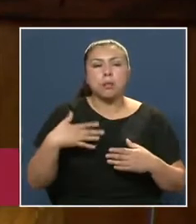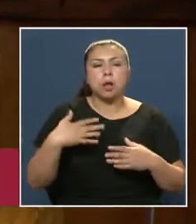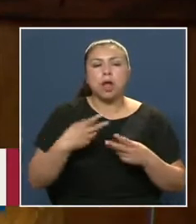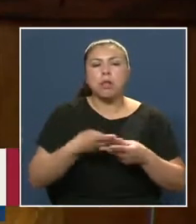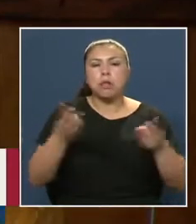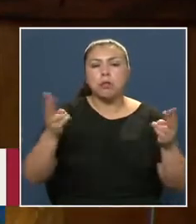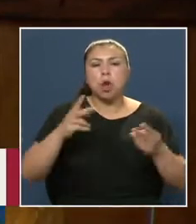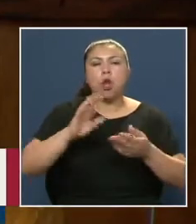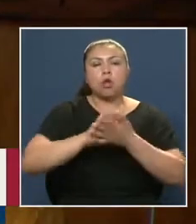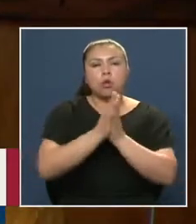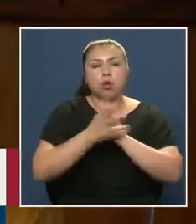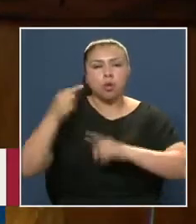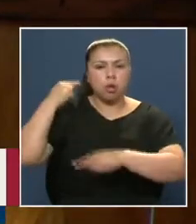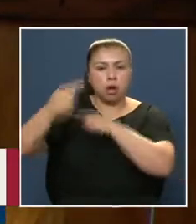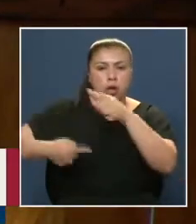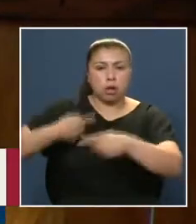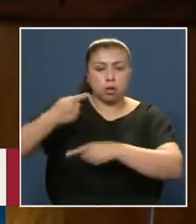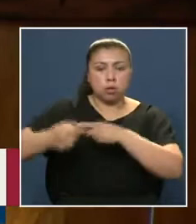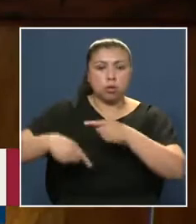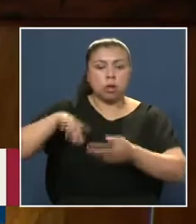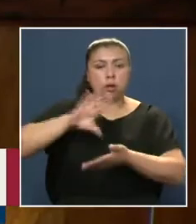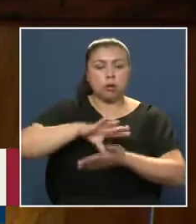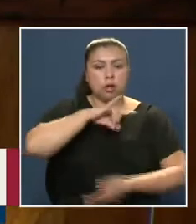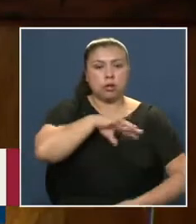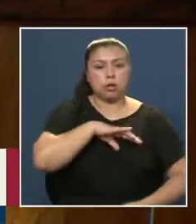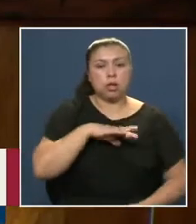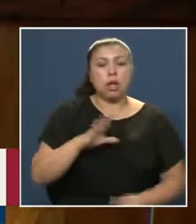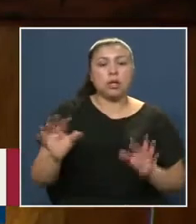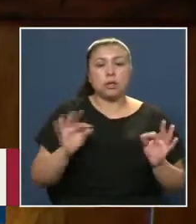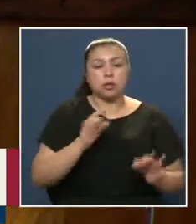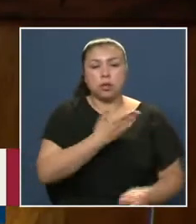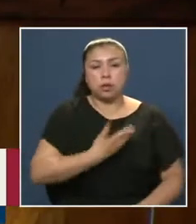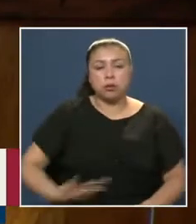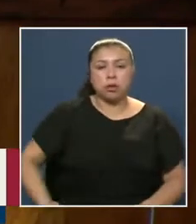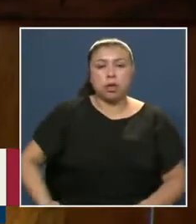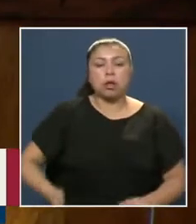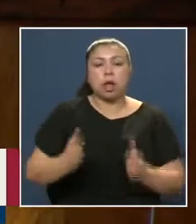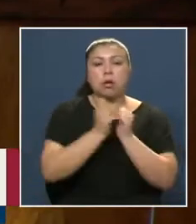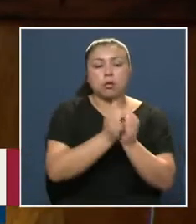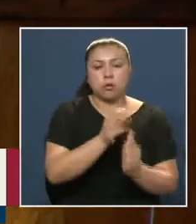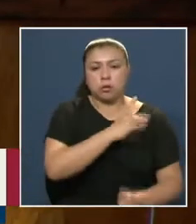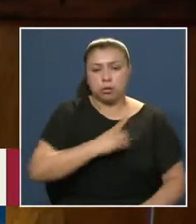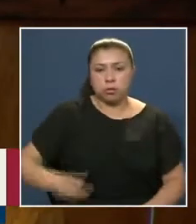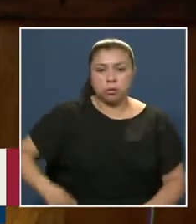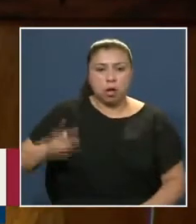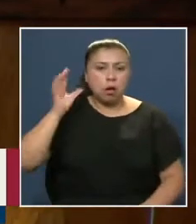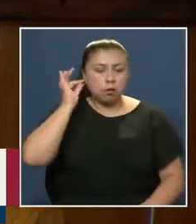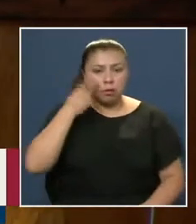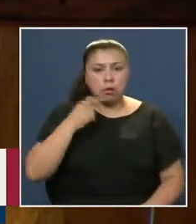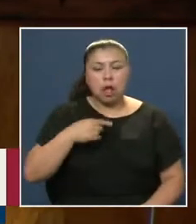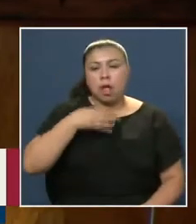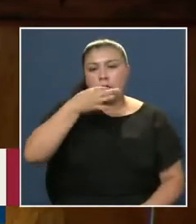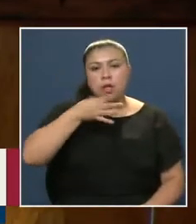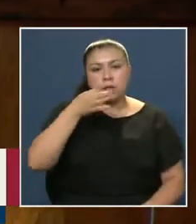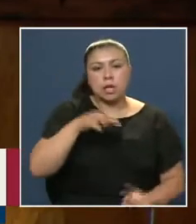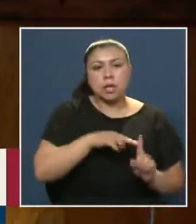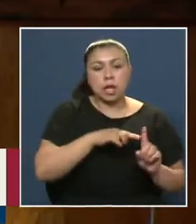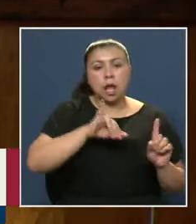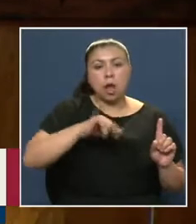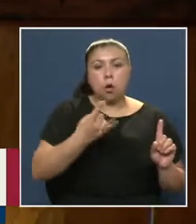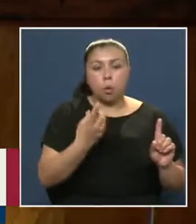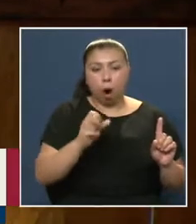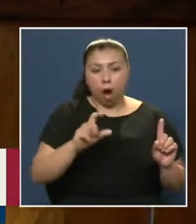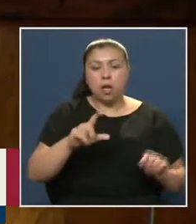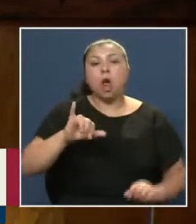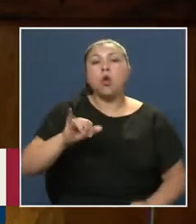toda la historia Patrión Señora Presidenta Estimados colegas Hablar de Juan Luis Es hablar de una historia